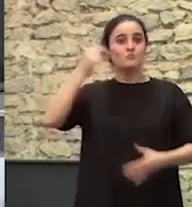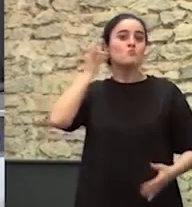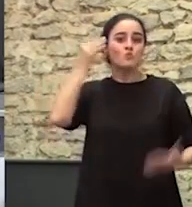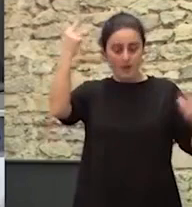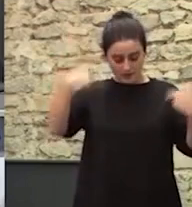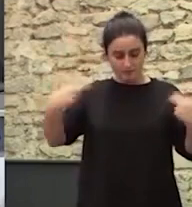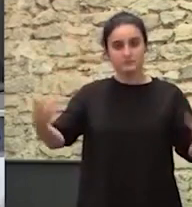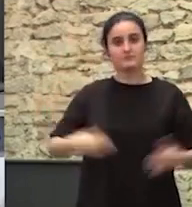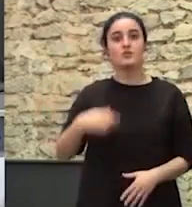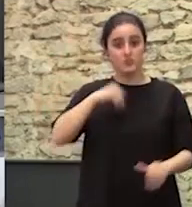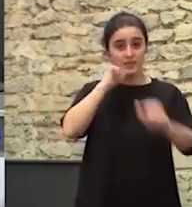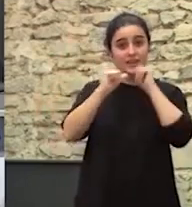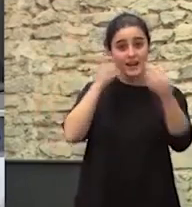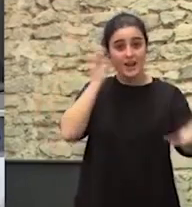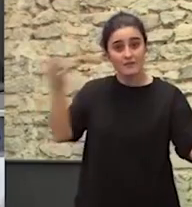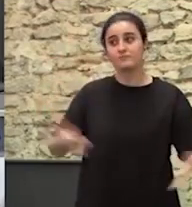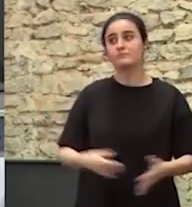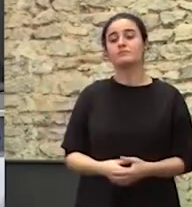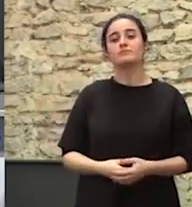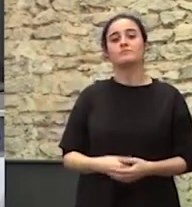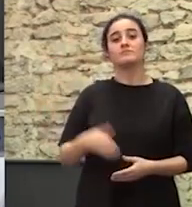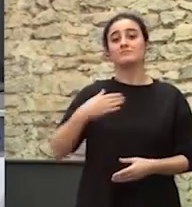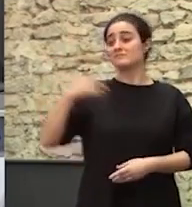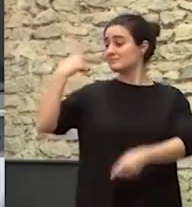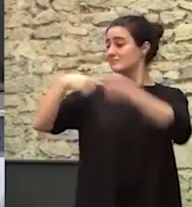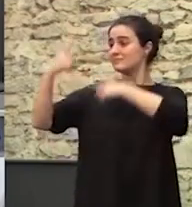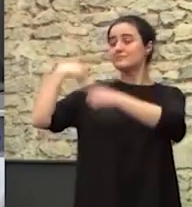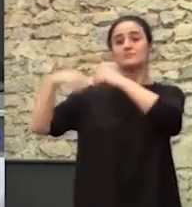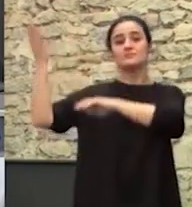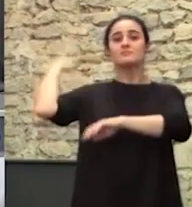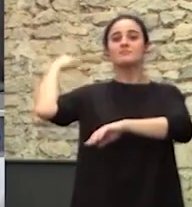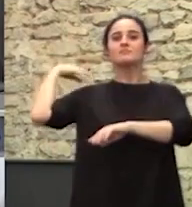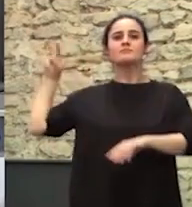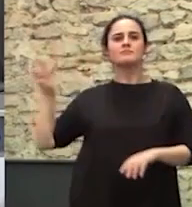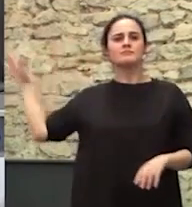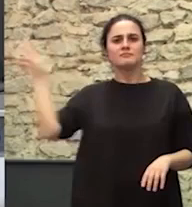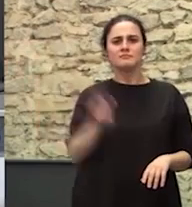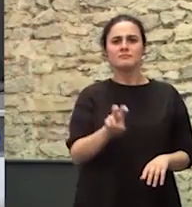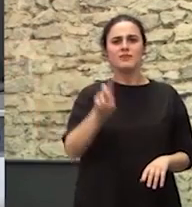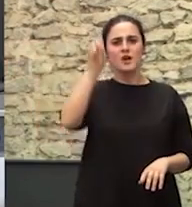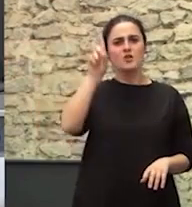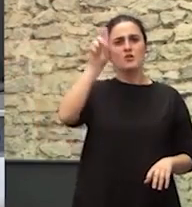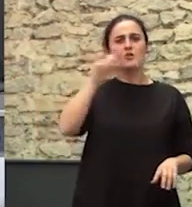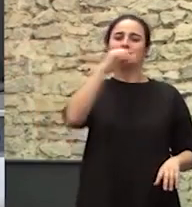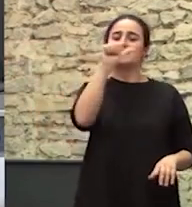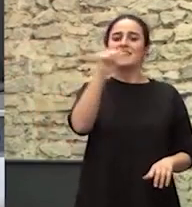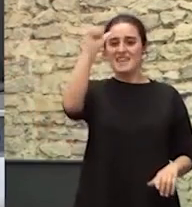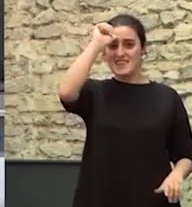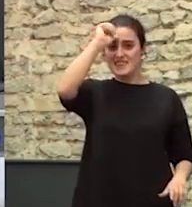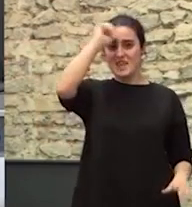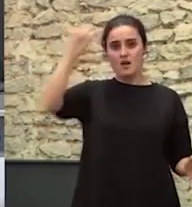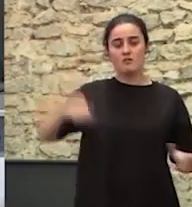Y soy gitana Mis antepasados Provienen del noroeste de la India